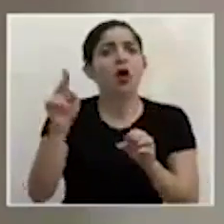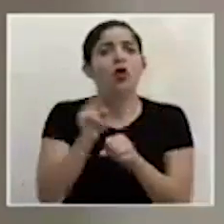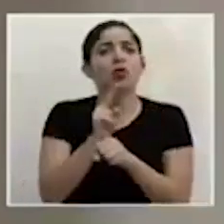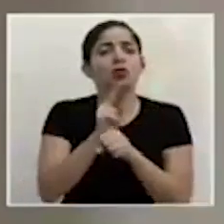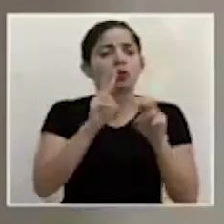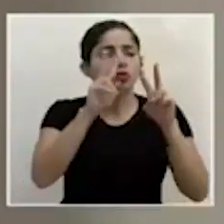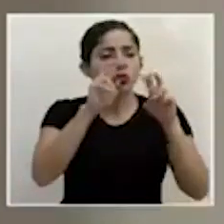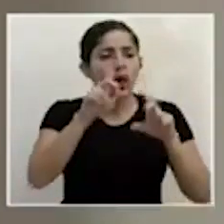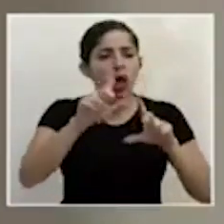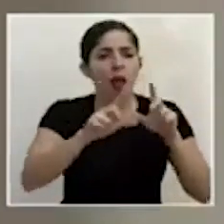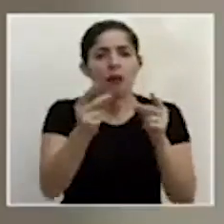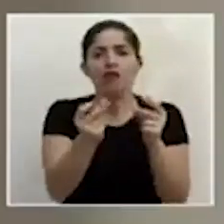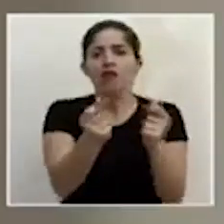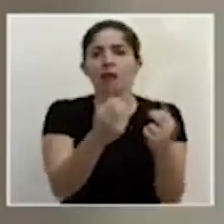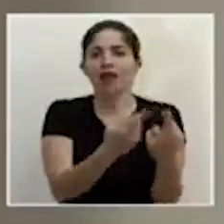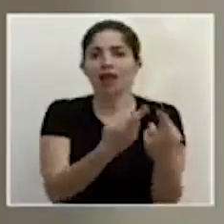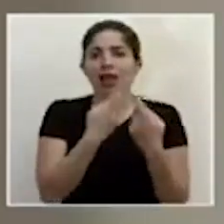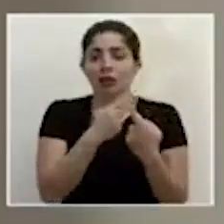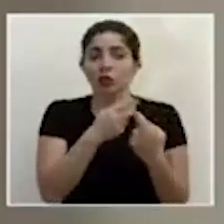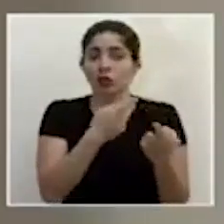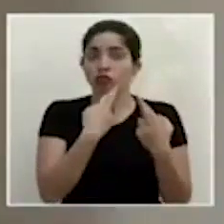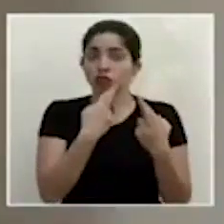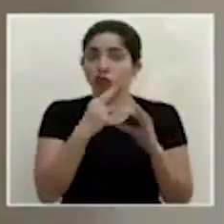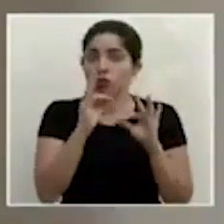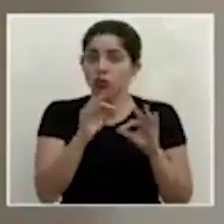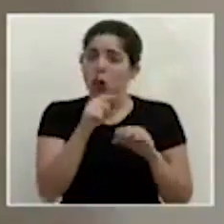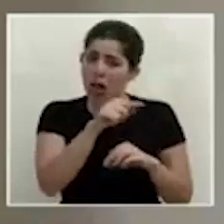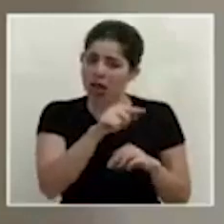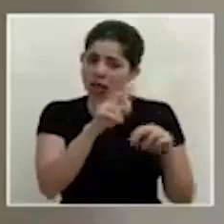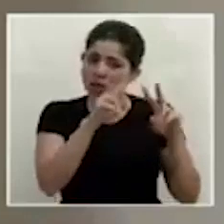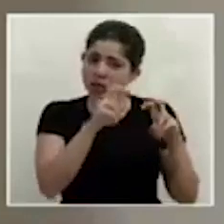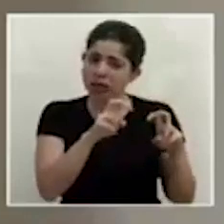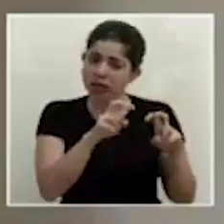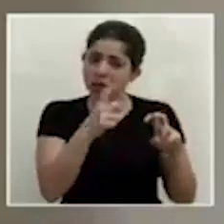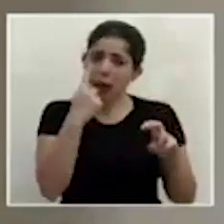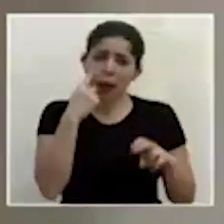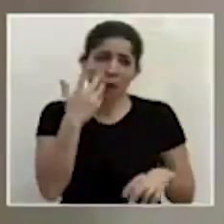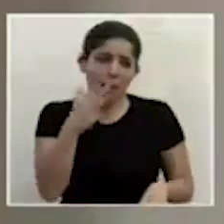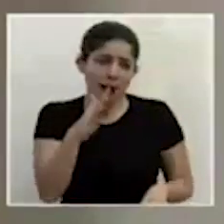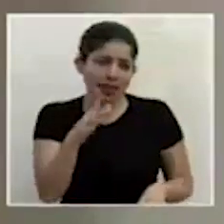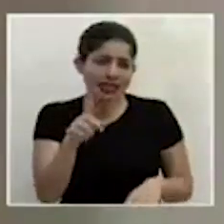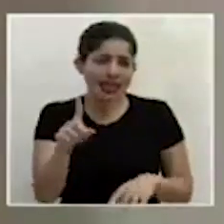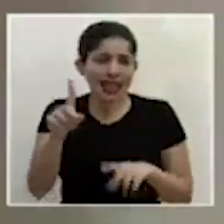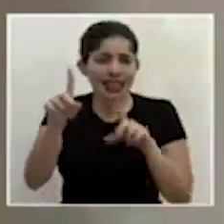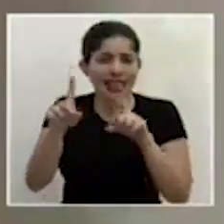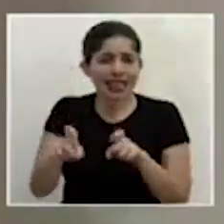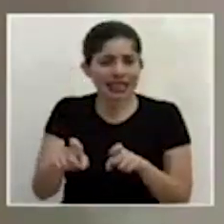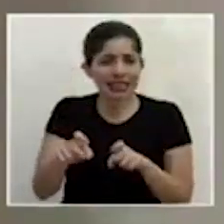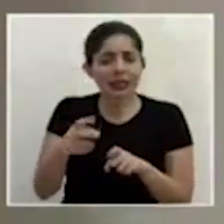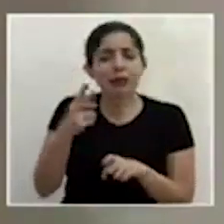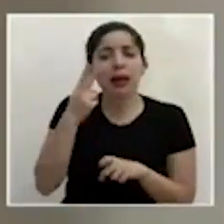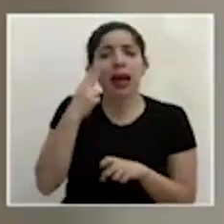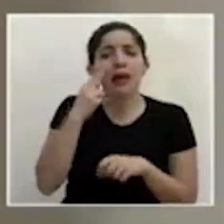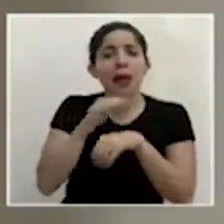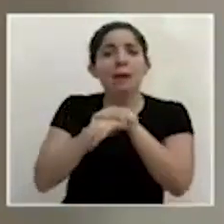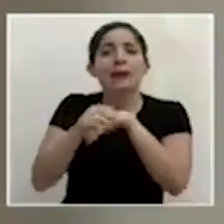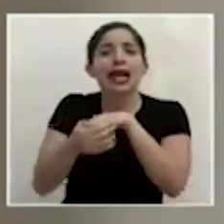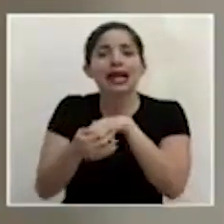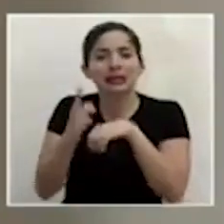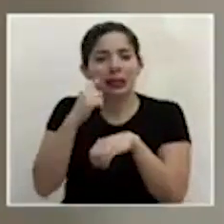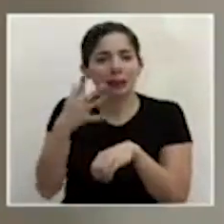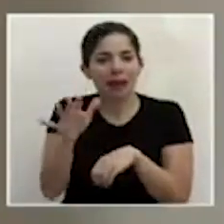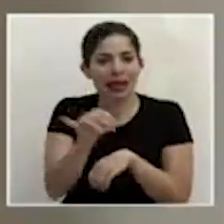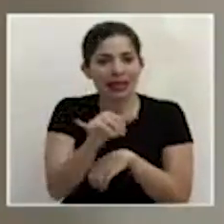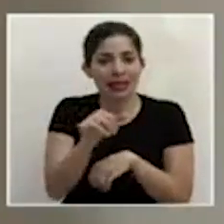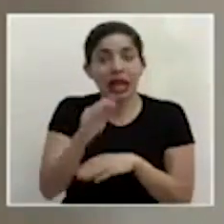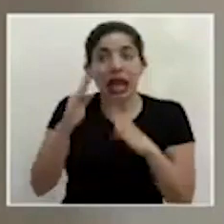rápidas y tienen buenos resultados estas pruebas son similares a las pruebas o test para conocer el estado de embarazo y se pueden